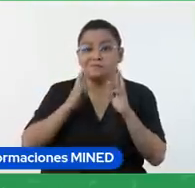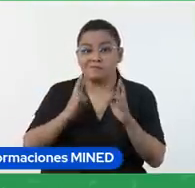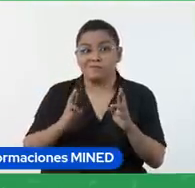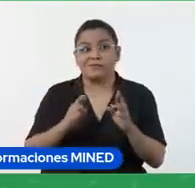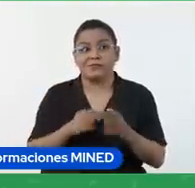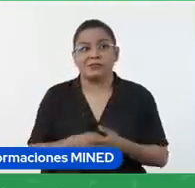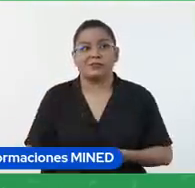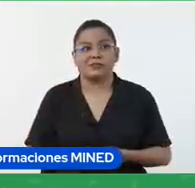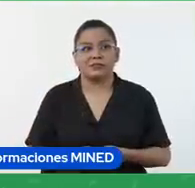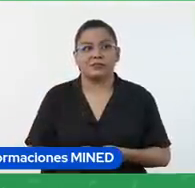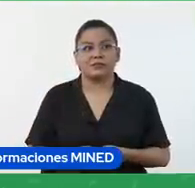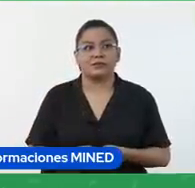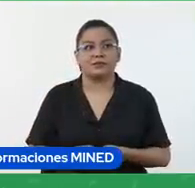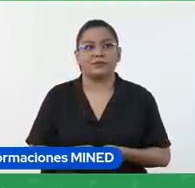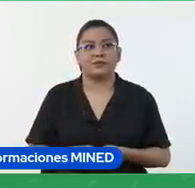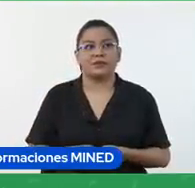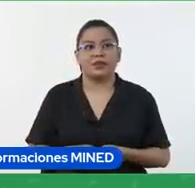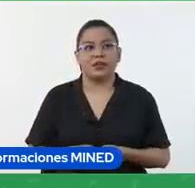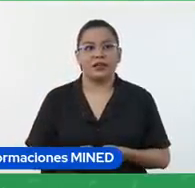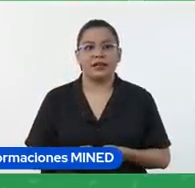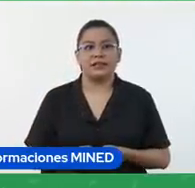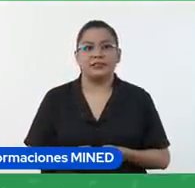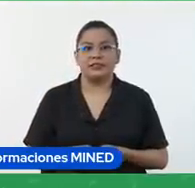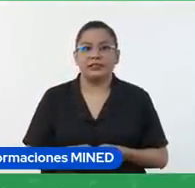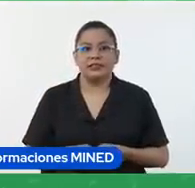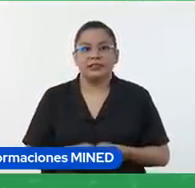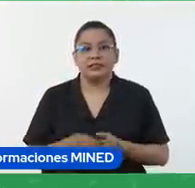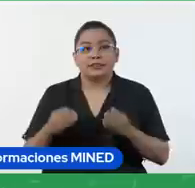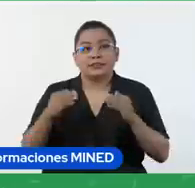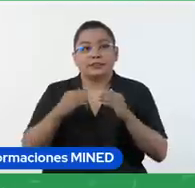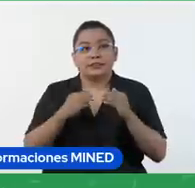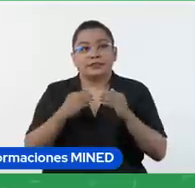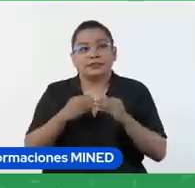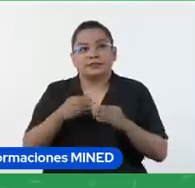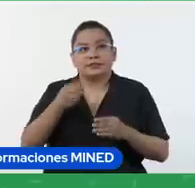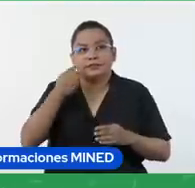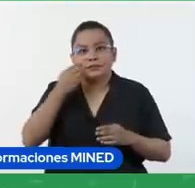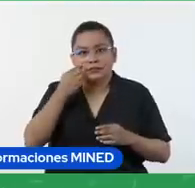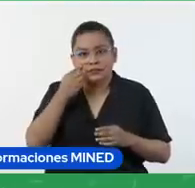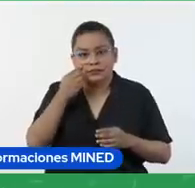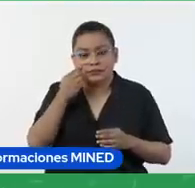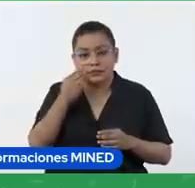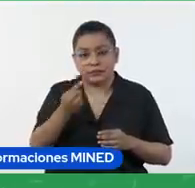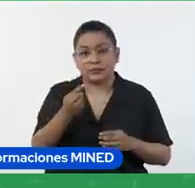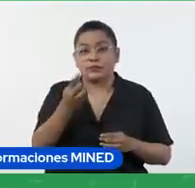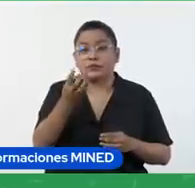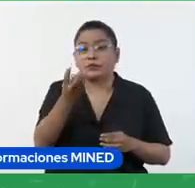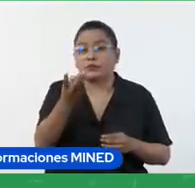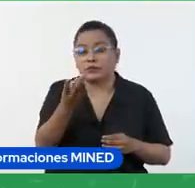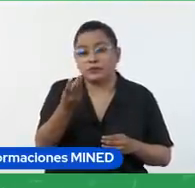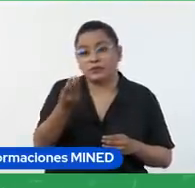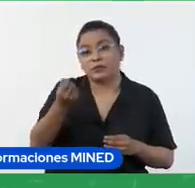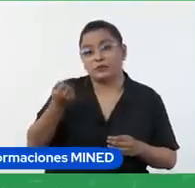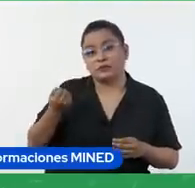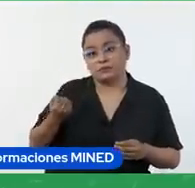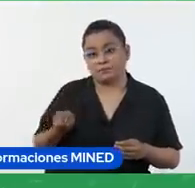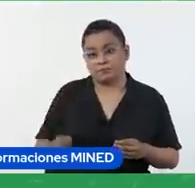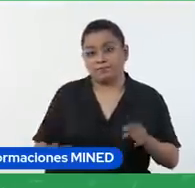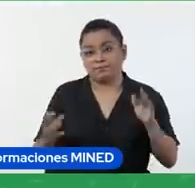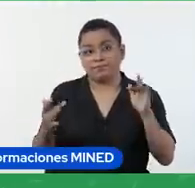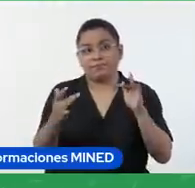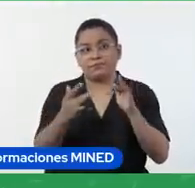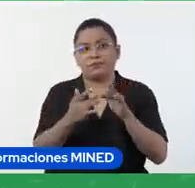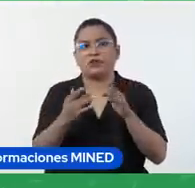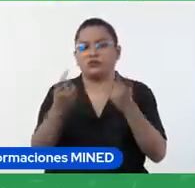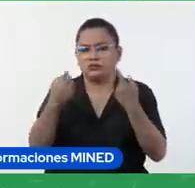vamos a ver también aquí en la parte superior quiénes son los estudiantes que están conectados ya quiero avanzar un poco más